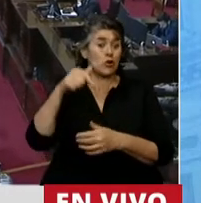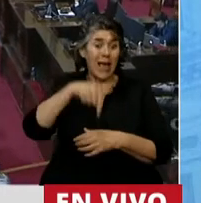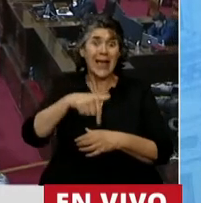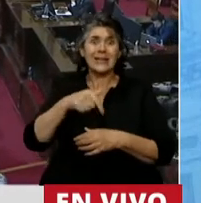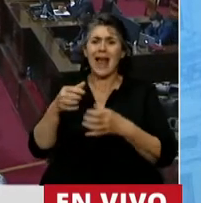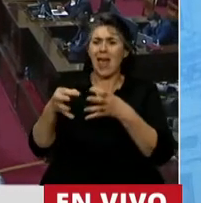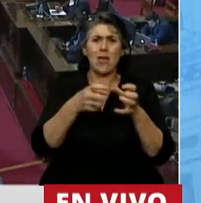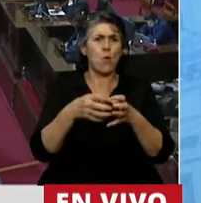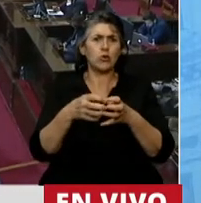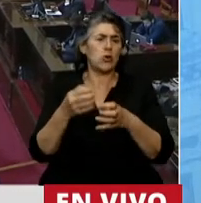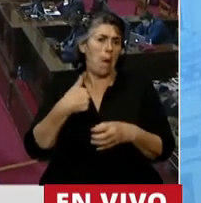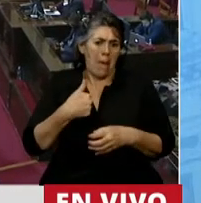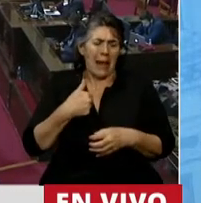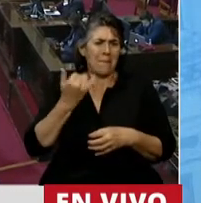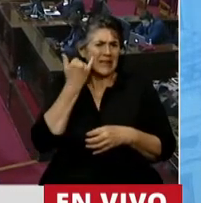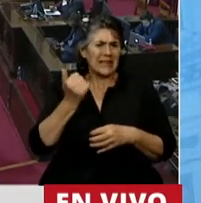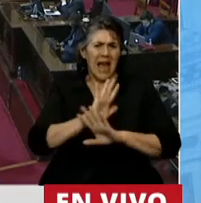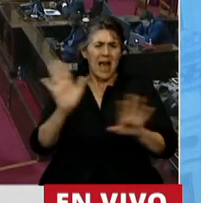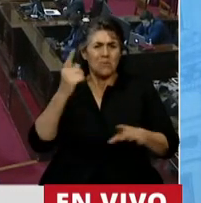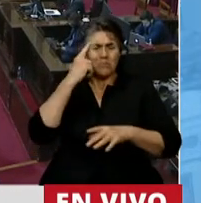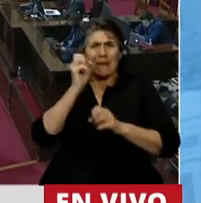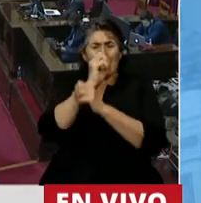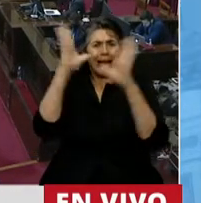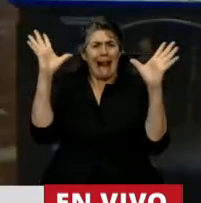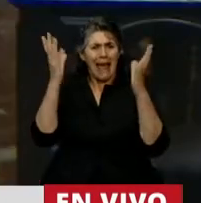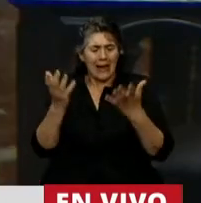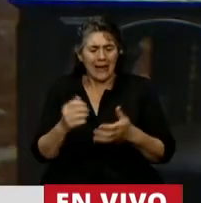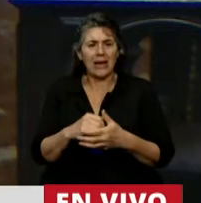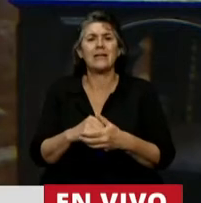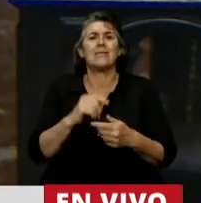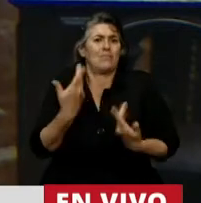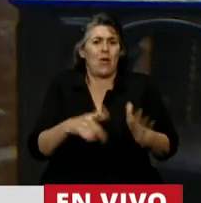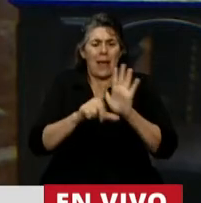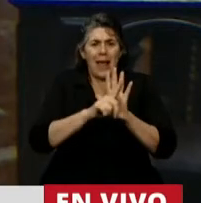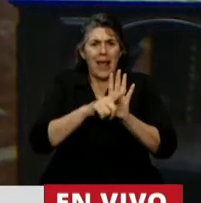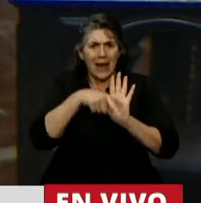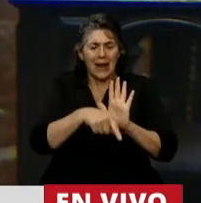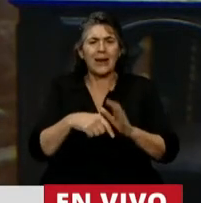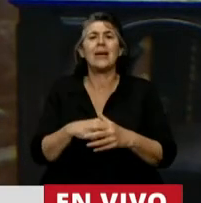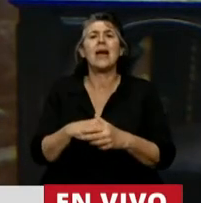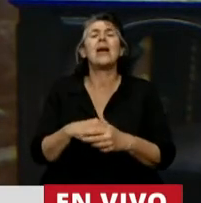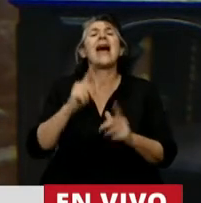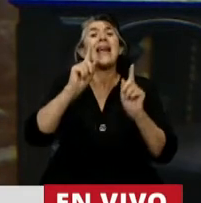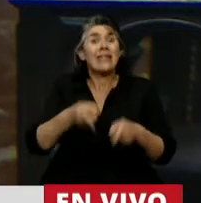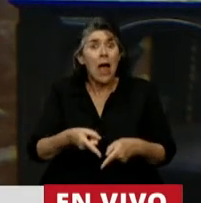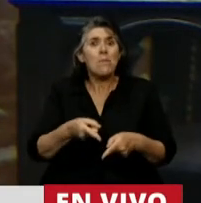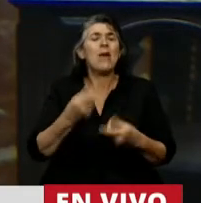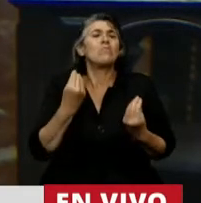absolutamente clara. Hemos tenido también una discusión, Presidente, sobre los hechos de la realidad.